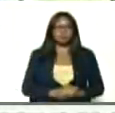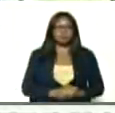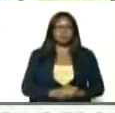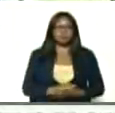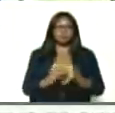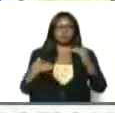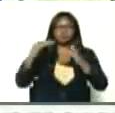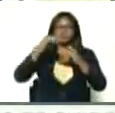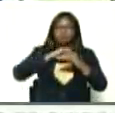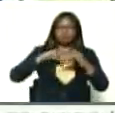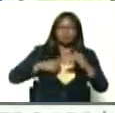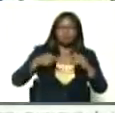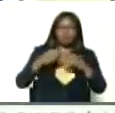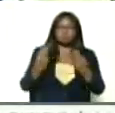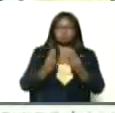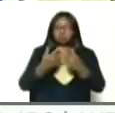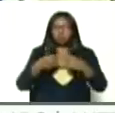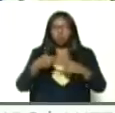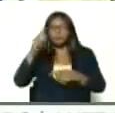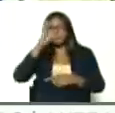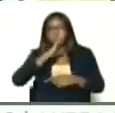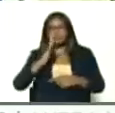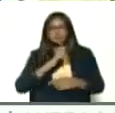mayor, que nosotros, con Brasil, inclusive,